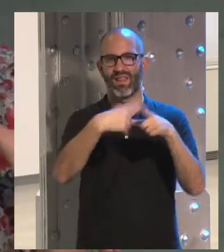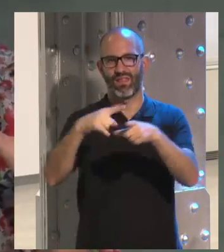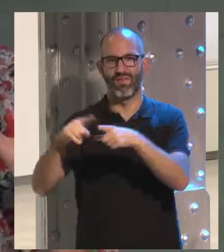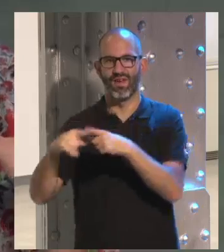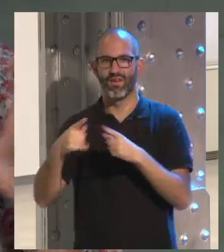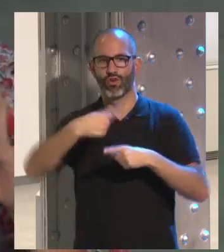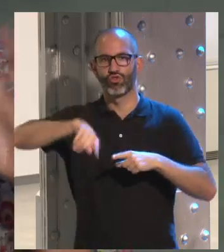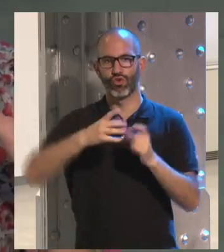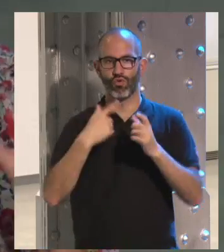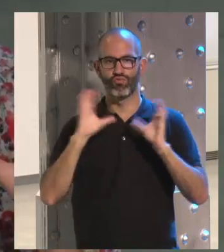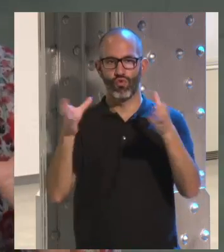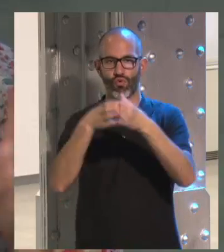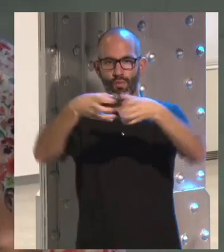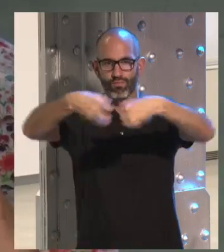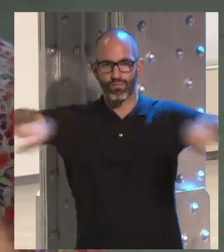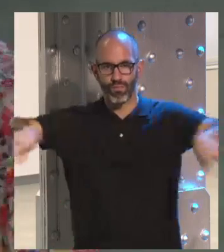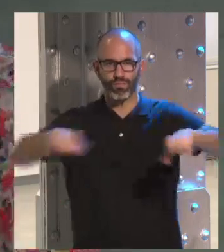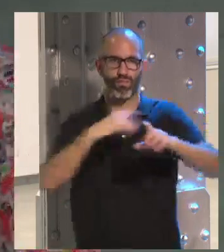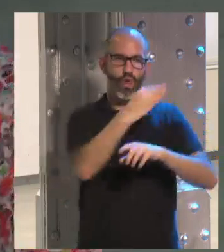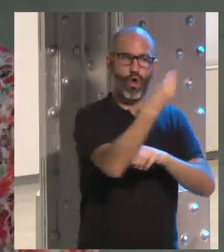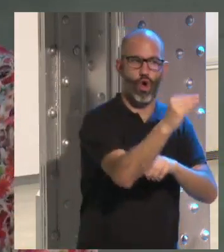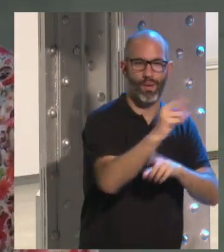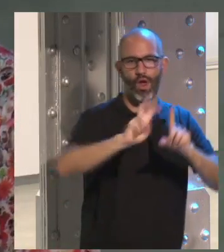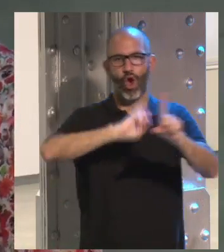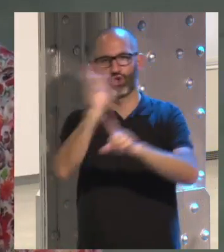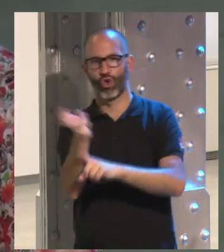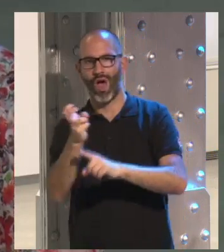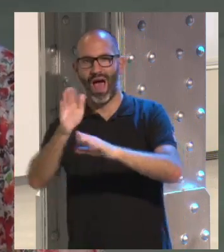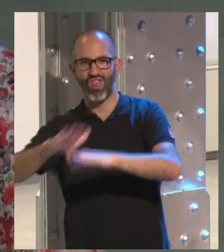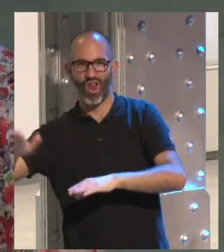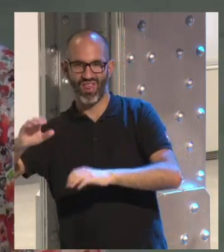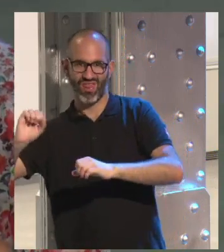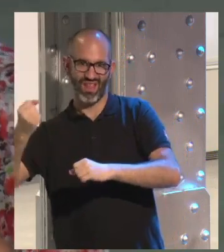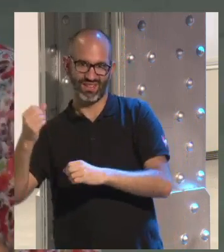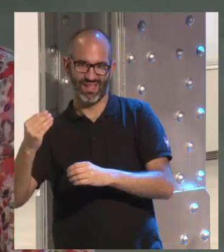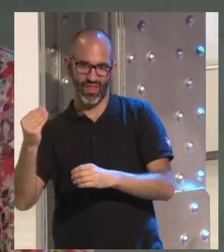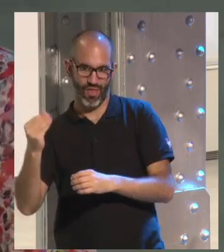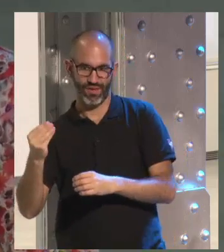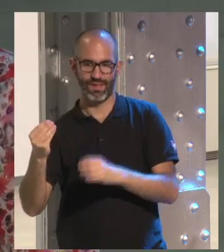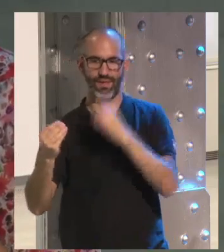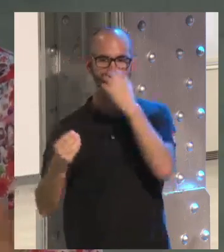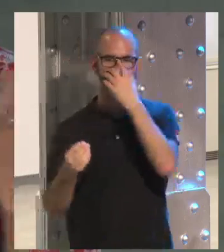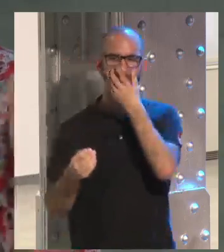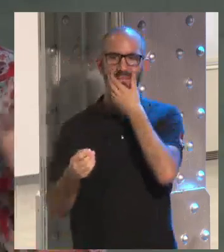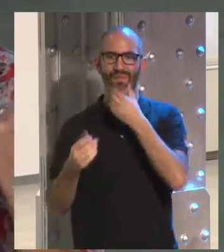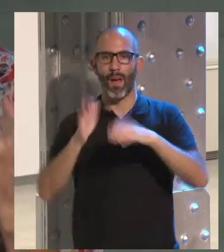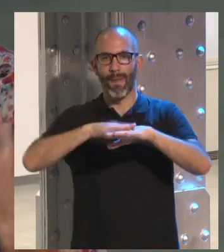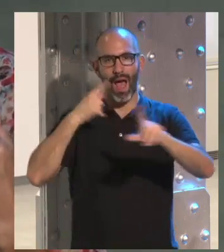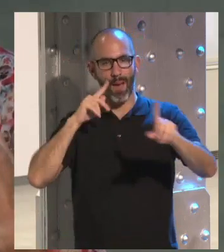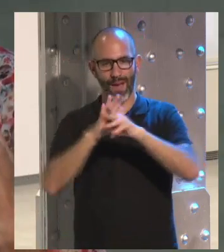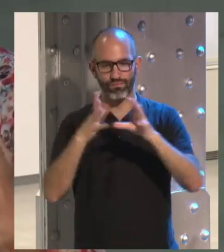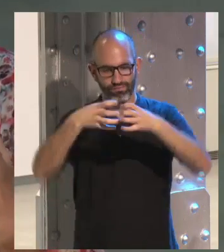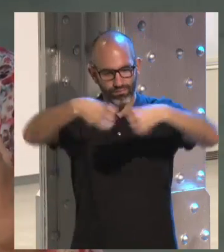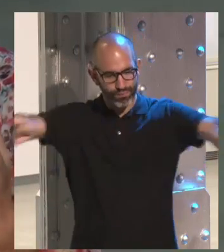utilizamos dos grupos de discusión, uno con adolescentes y otro con jóvenes. Y para ver un poco esa evolución, en la percepción que